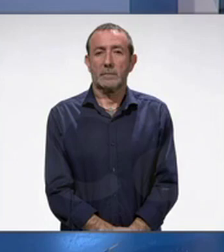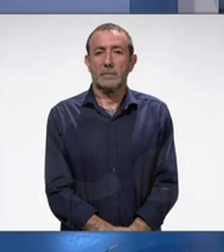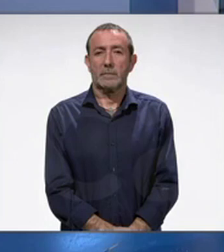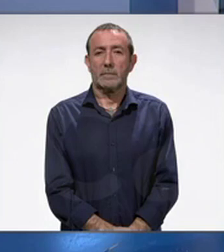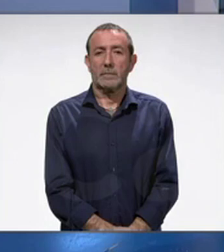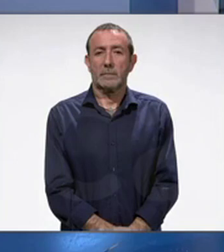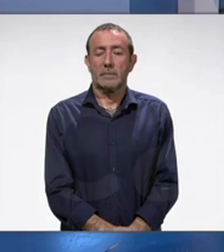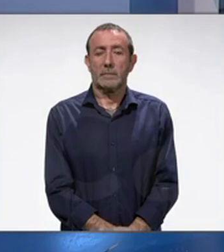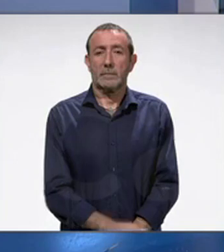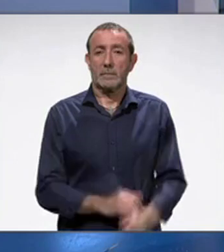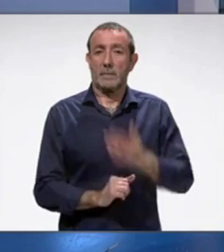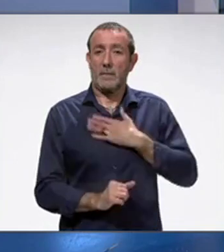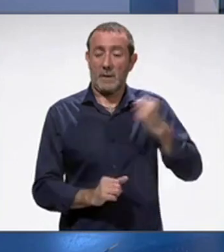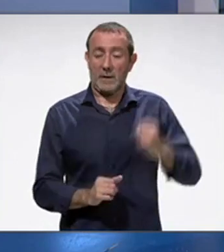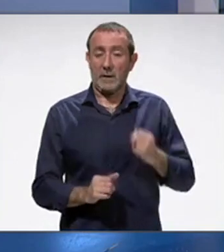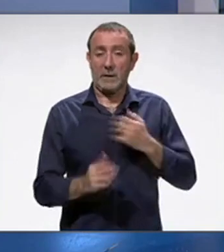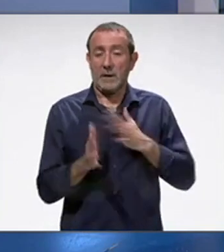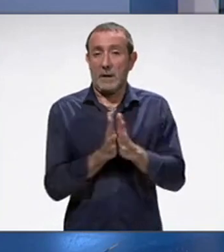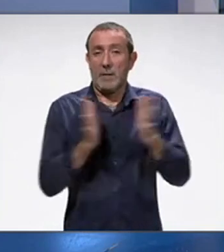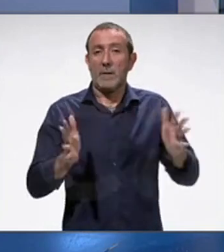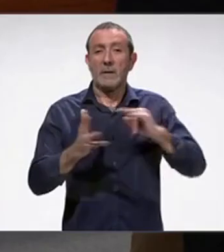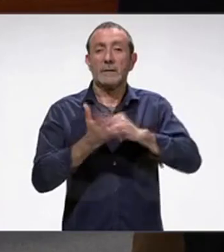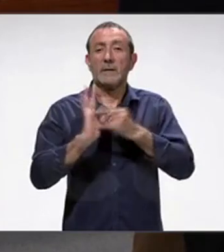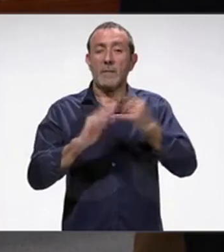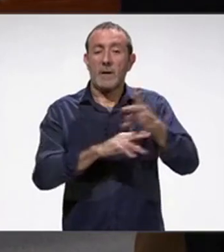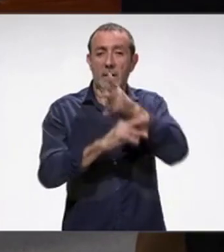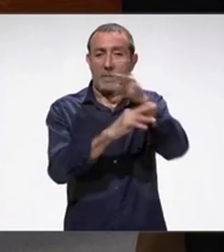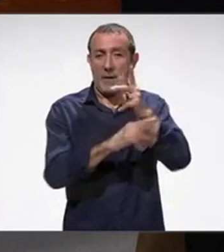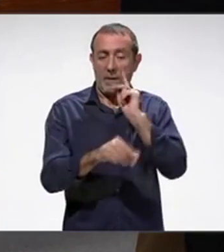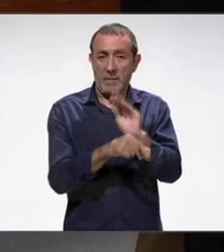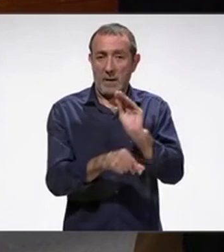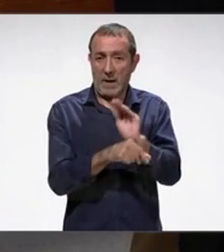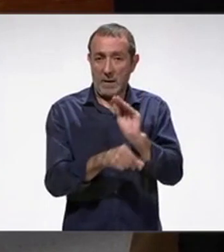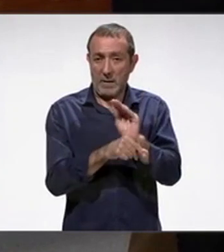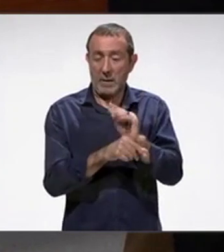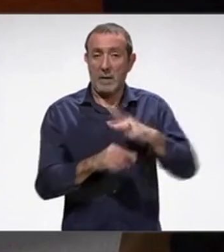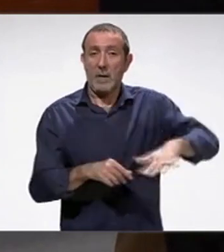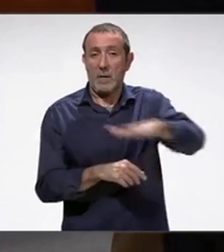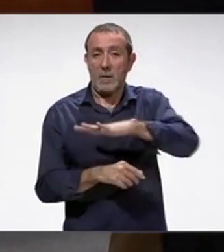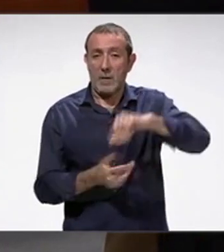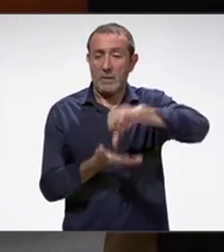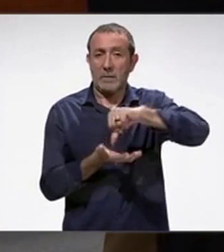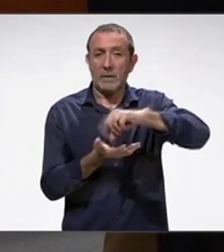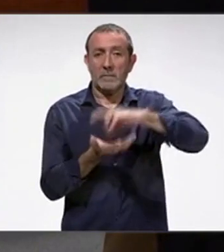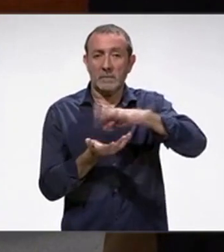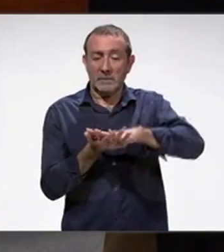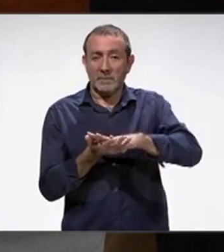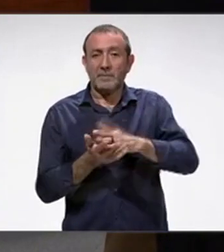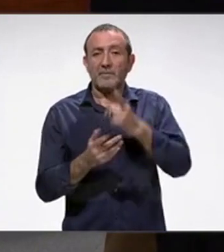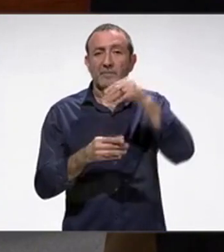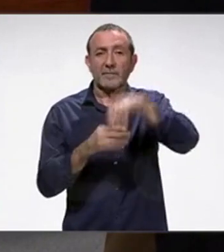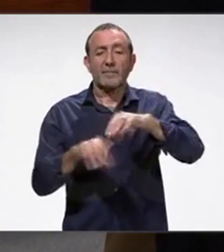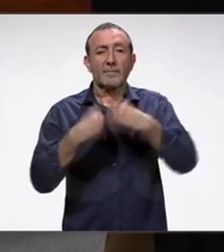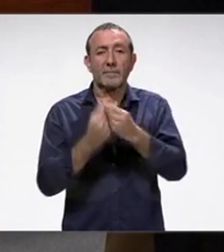El ayuntamiento amplía el sistema de cámaras de videovigilancia en el centro histórico con la puesta en servicio